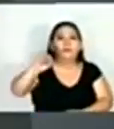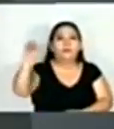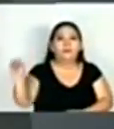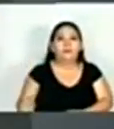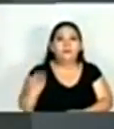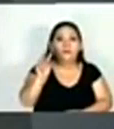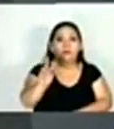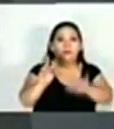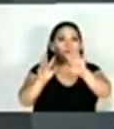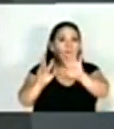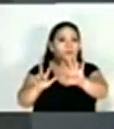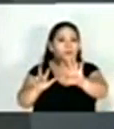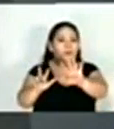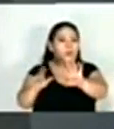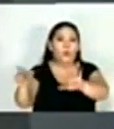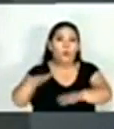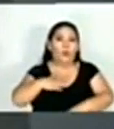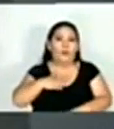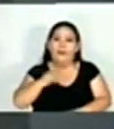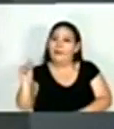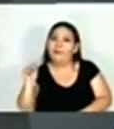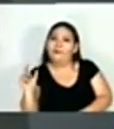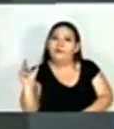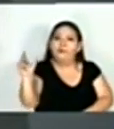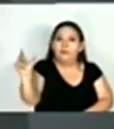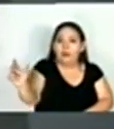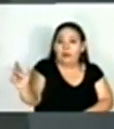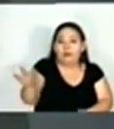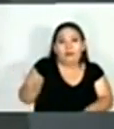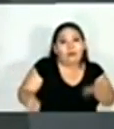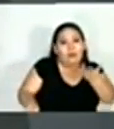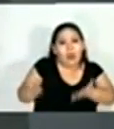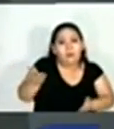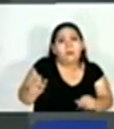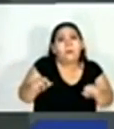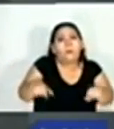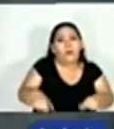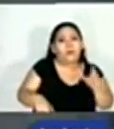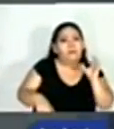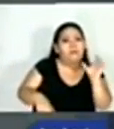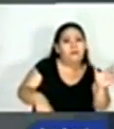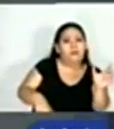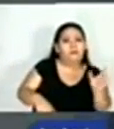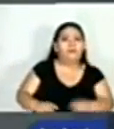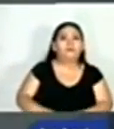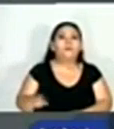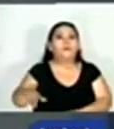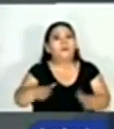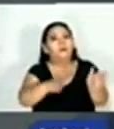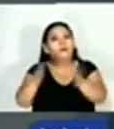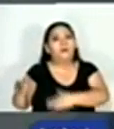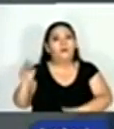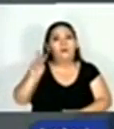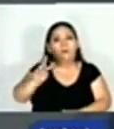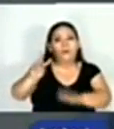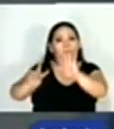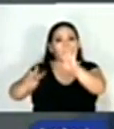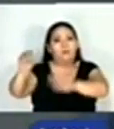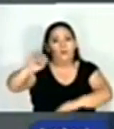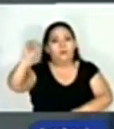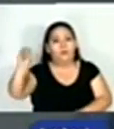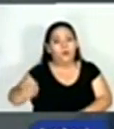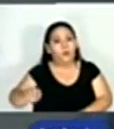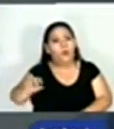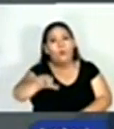es no portar una licencia de conducir, muy probablemente tienen una licencia, pero con un 27%, también